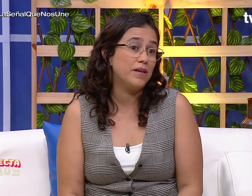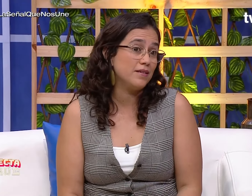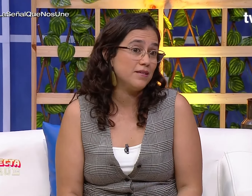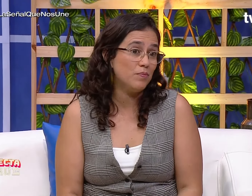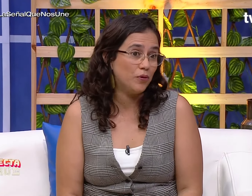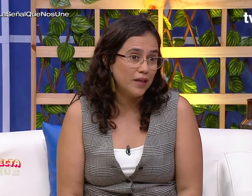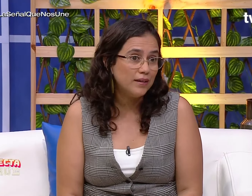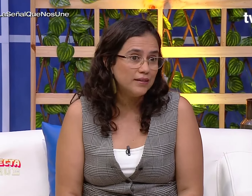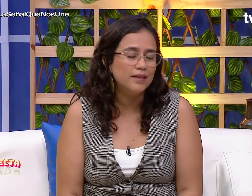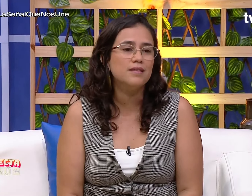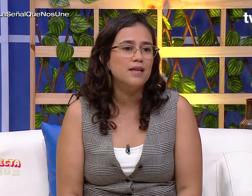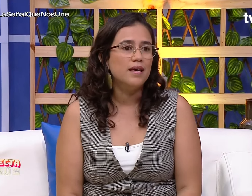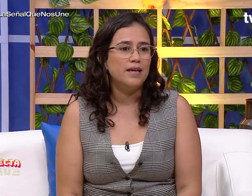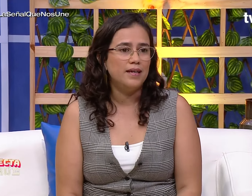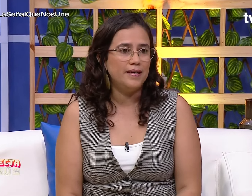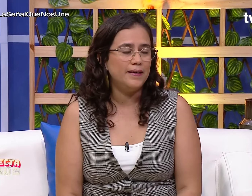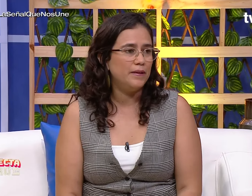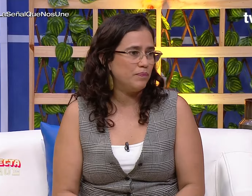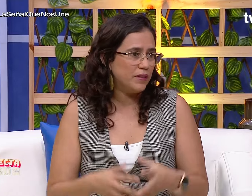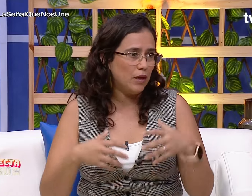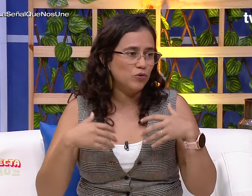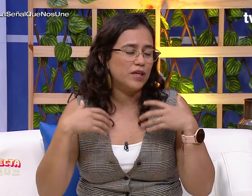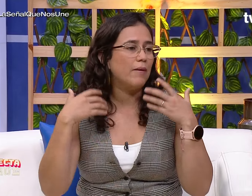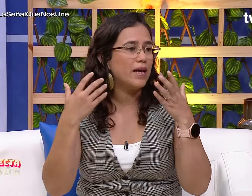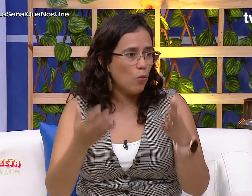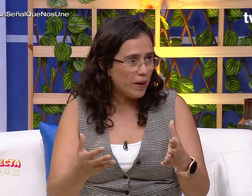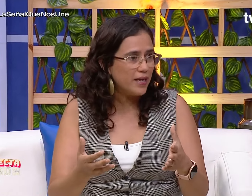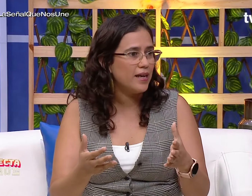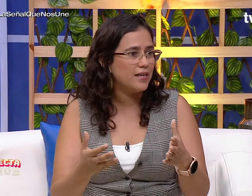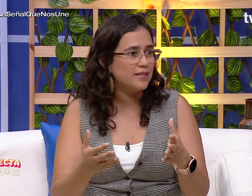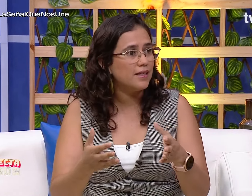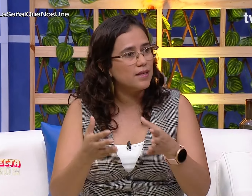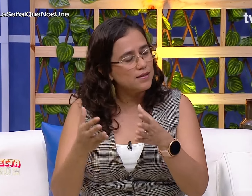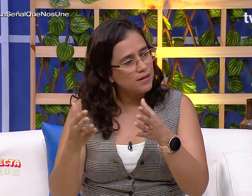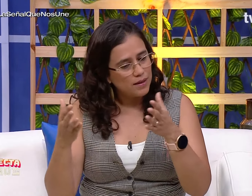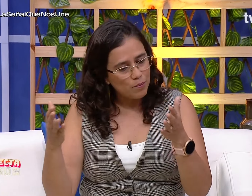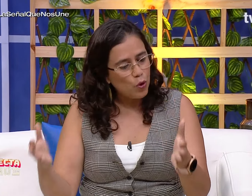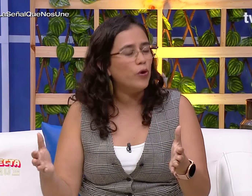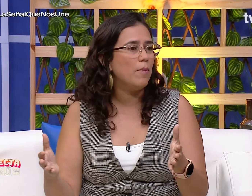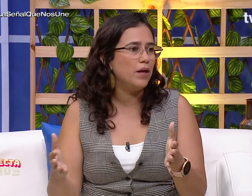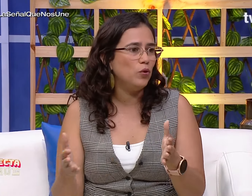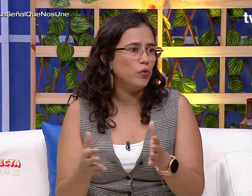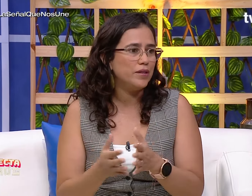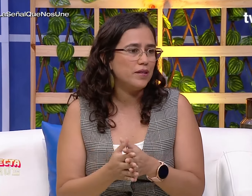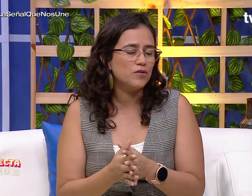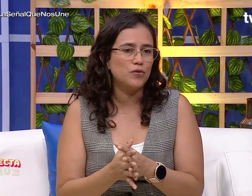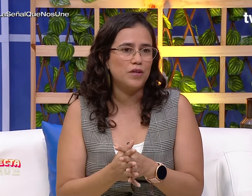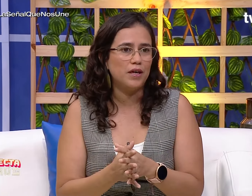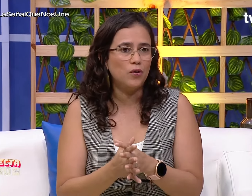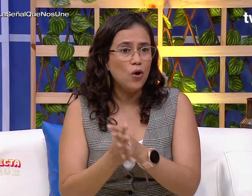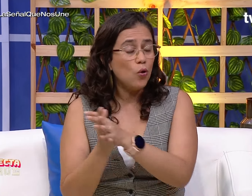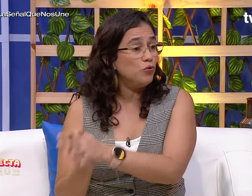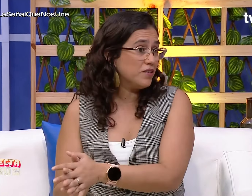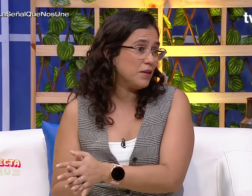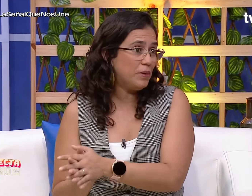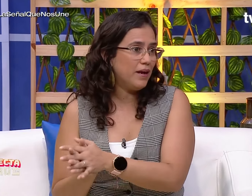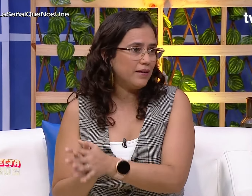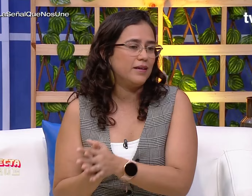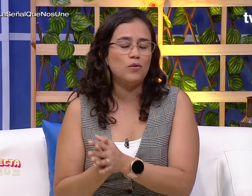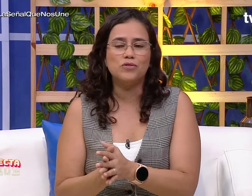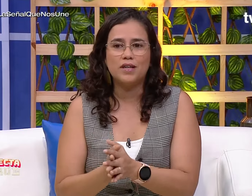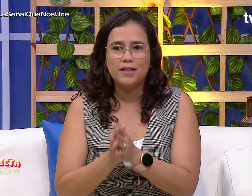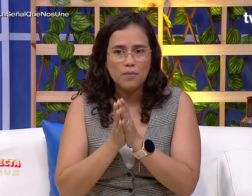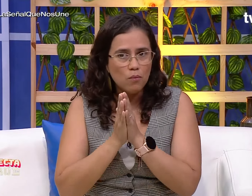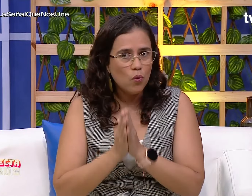nosotros empresas importantes, digamos que van a acompañar a las chicas programando durante esos días. Un tercer